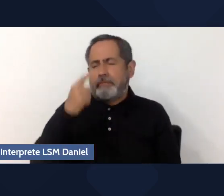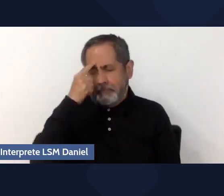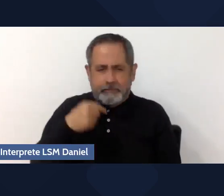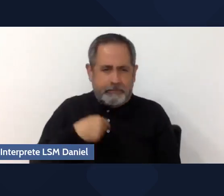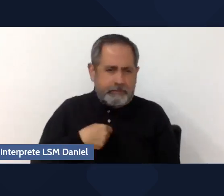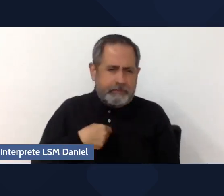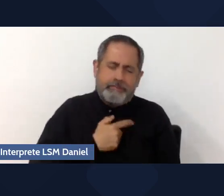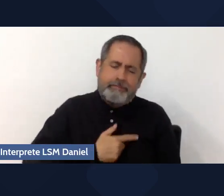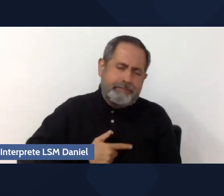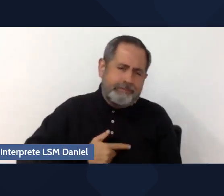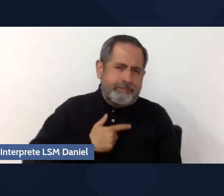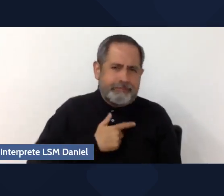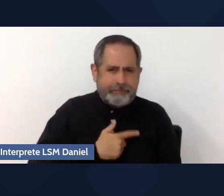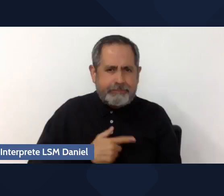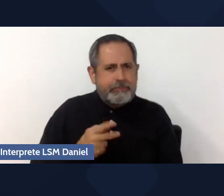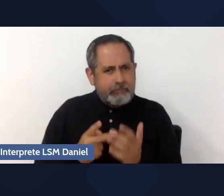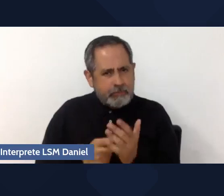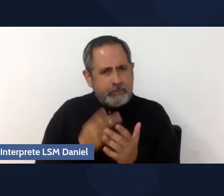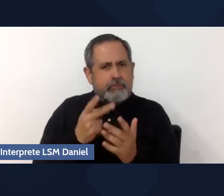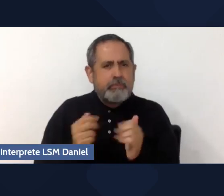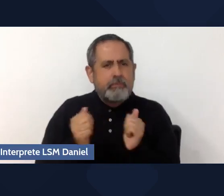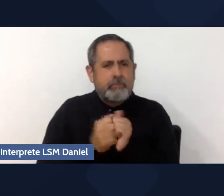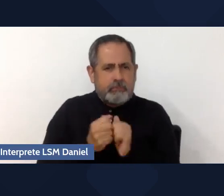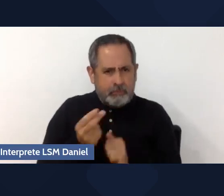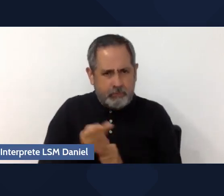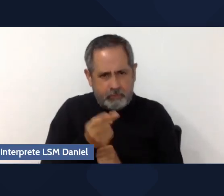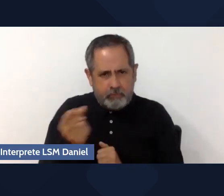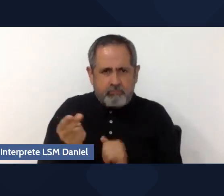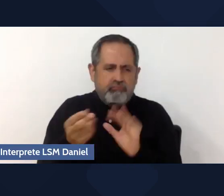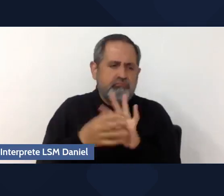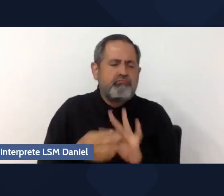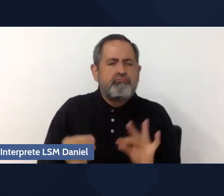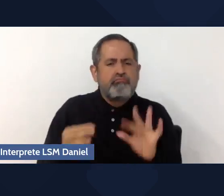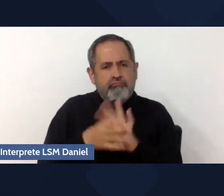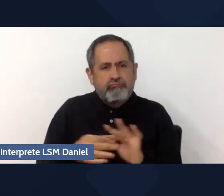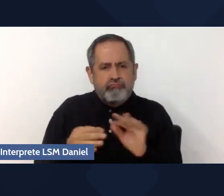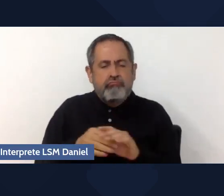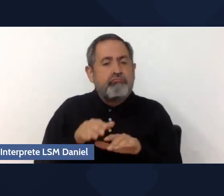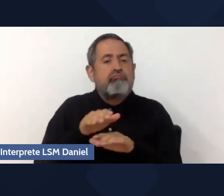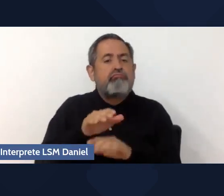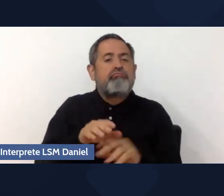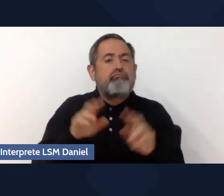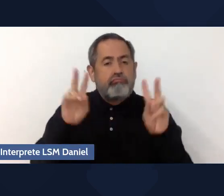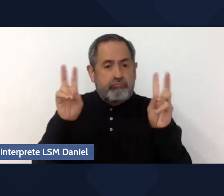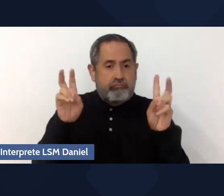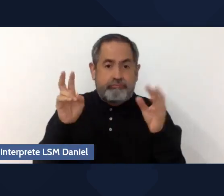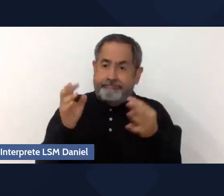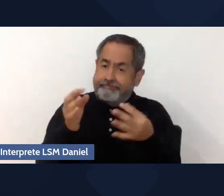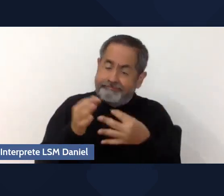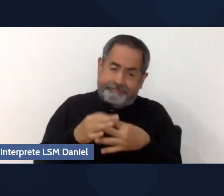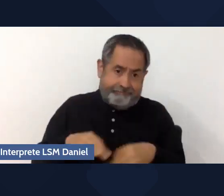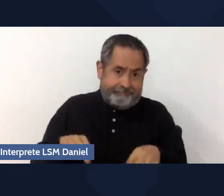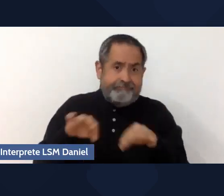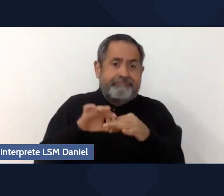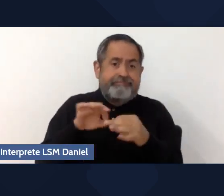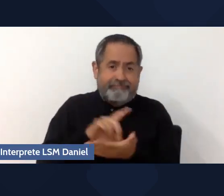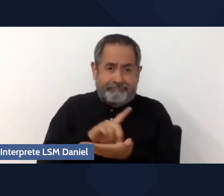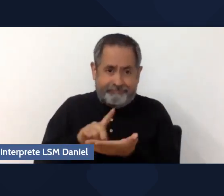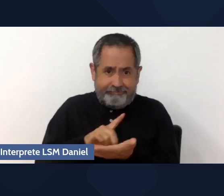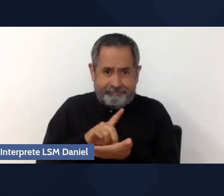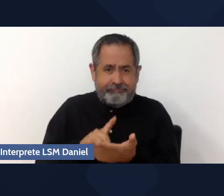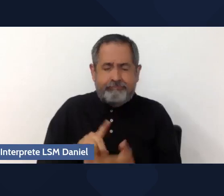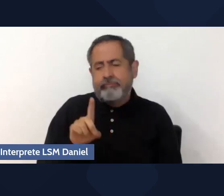de nuevo compartiendo un poco acerca de este tema tan importante y tan